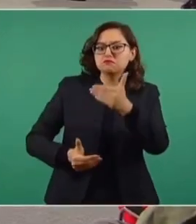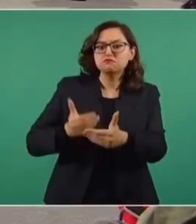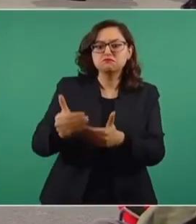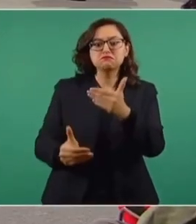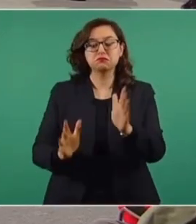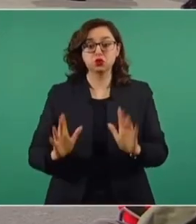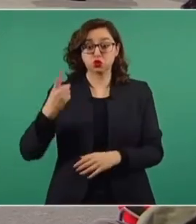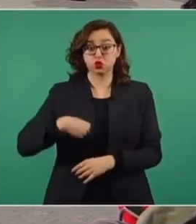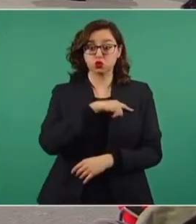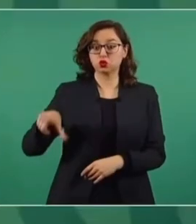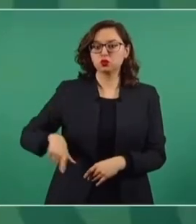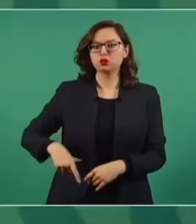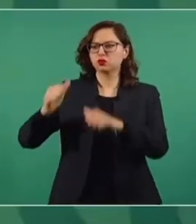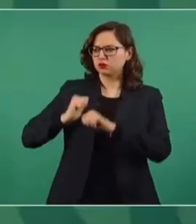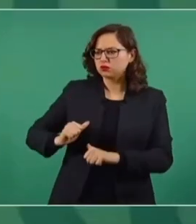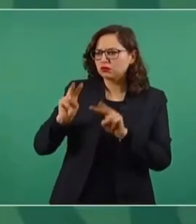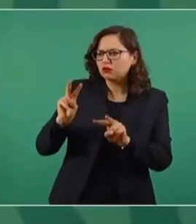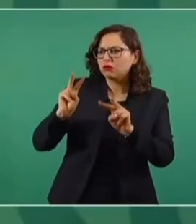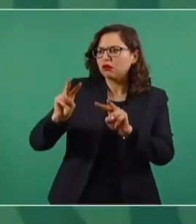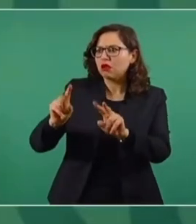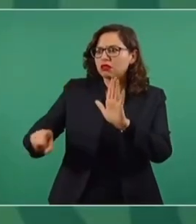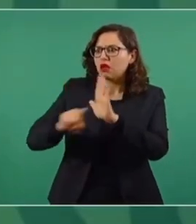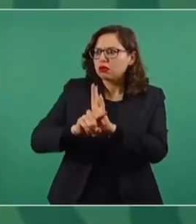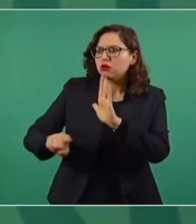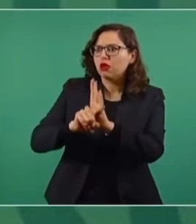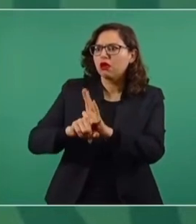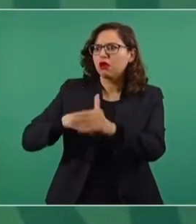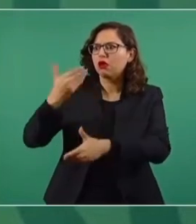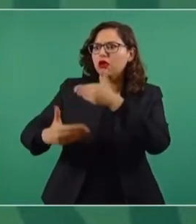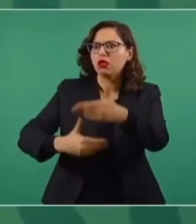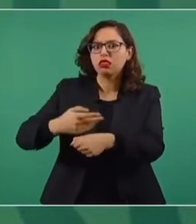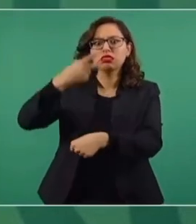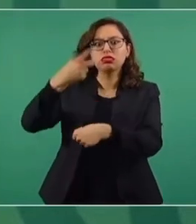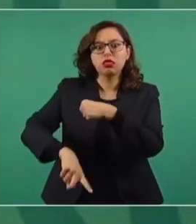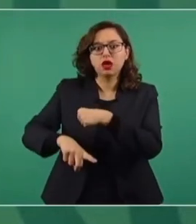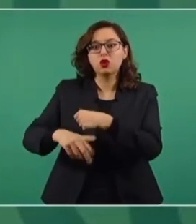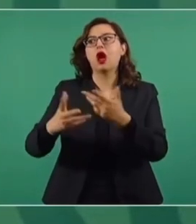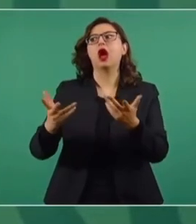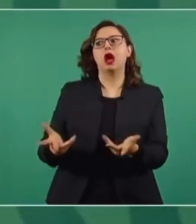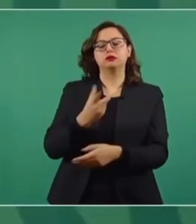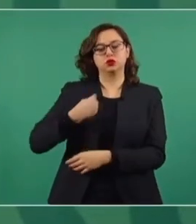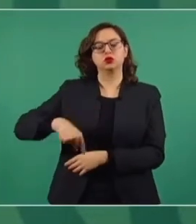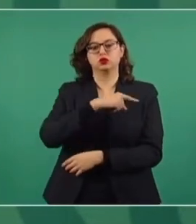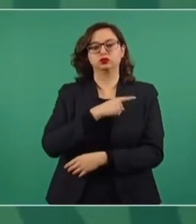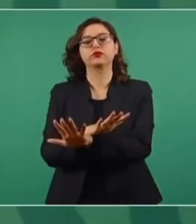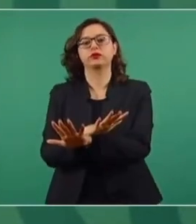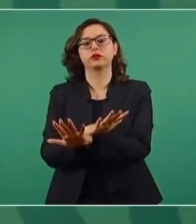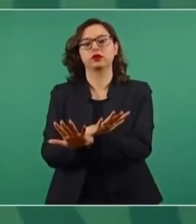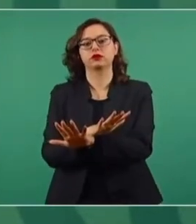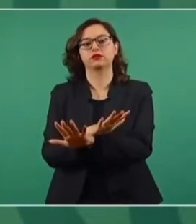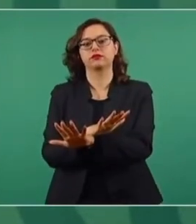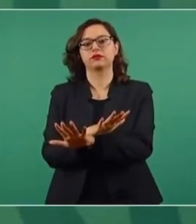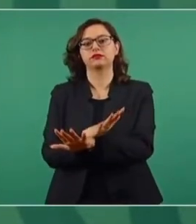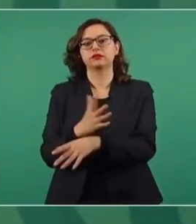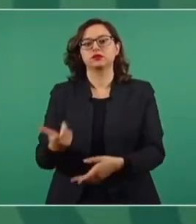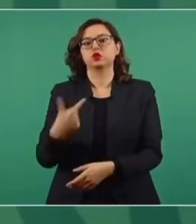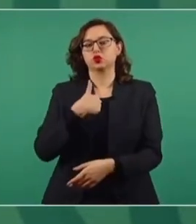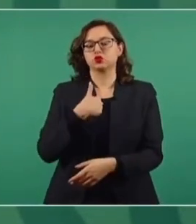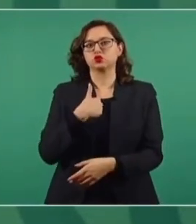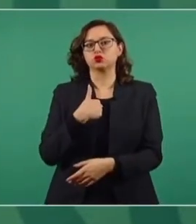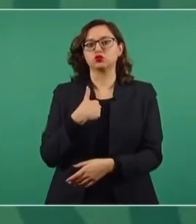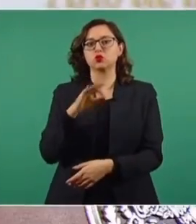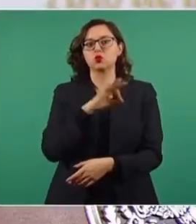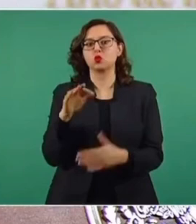que en vez de ayudar perjudica, pues palanquearíamos nosotros un cambio. Enviaría yo,